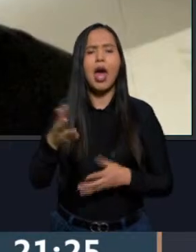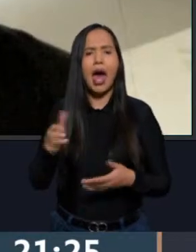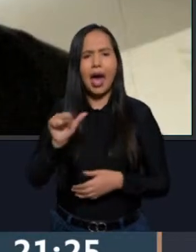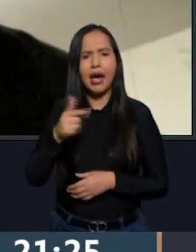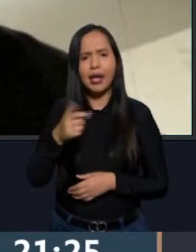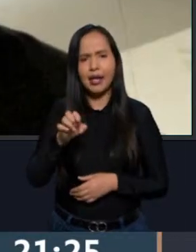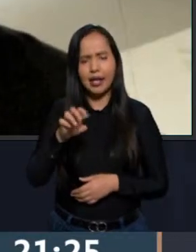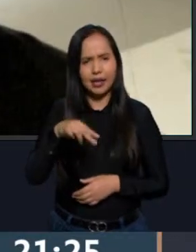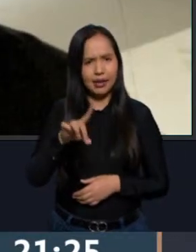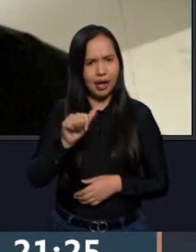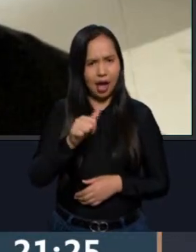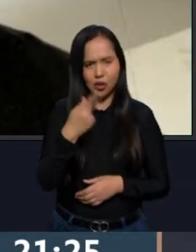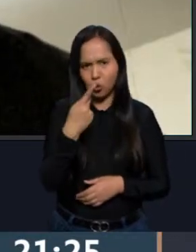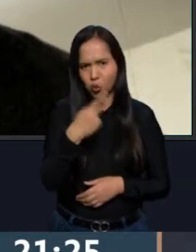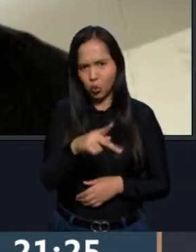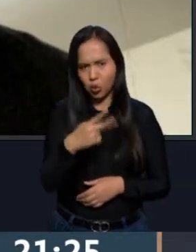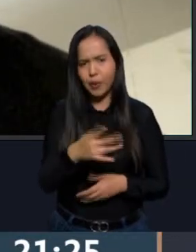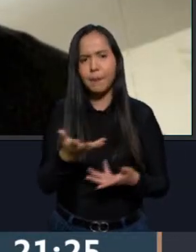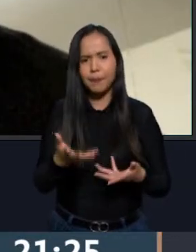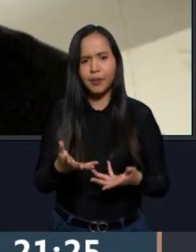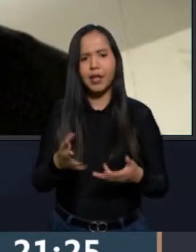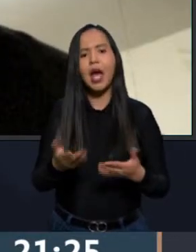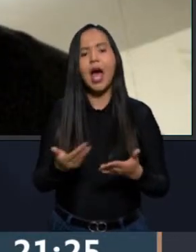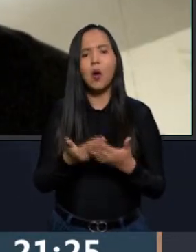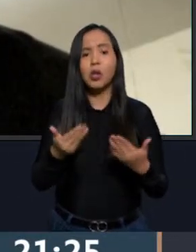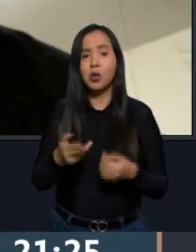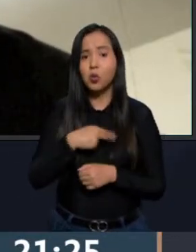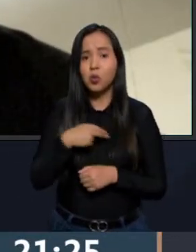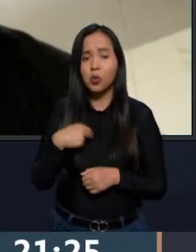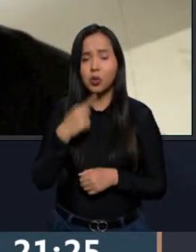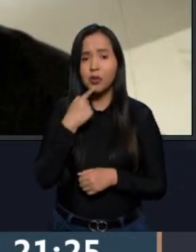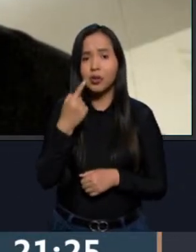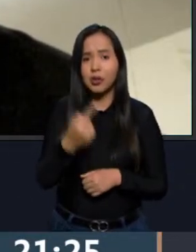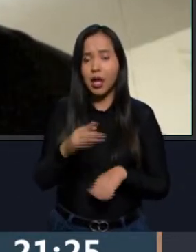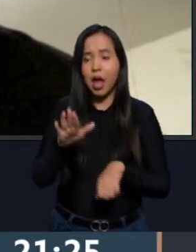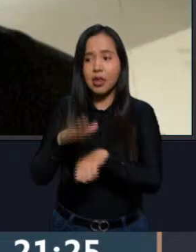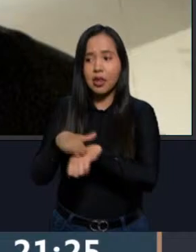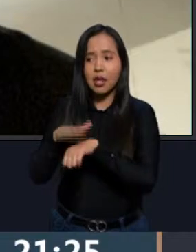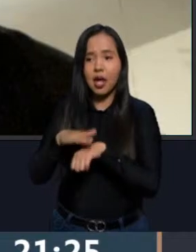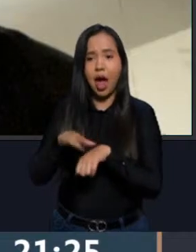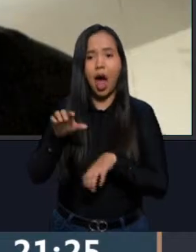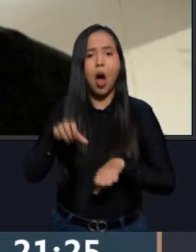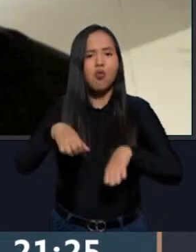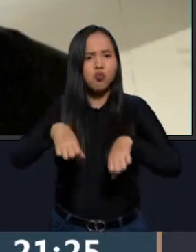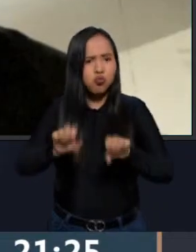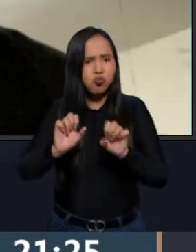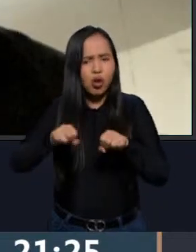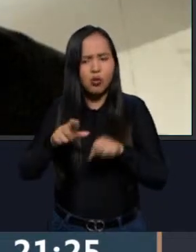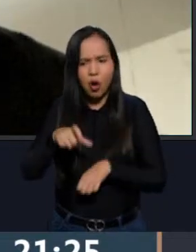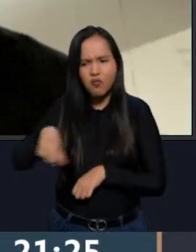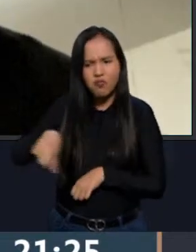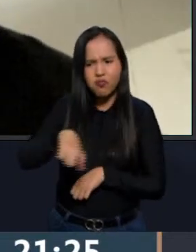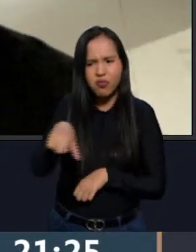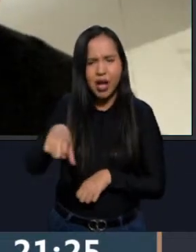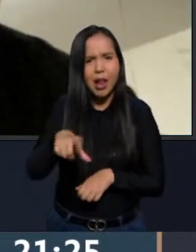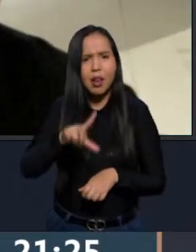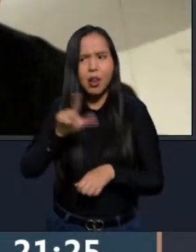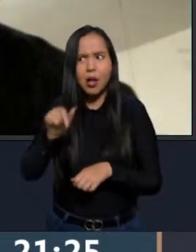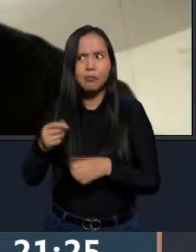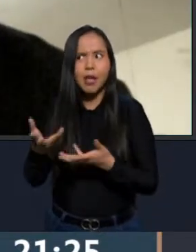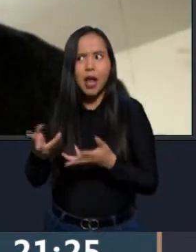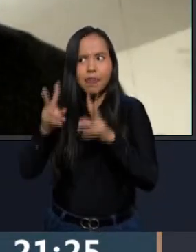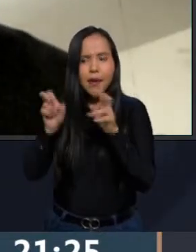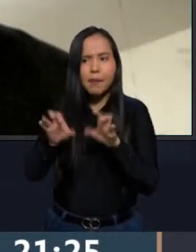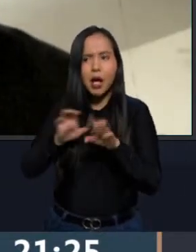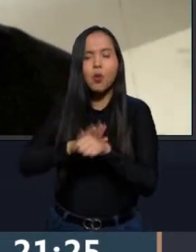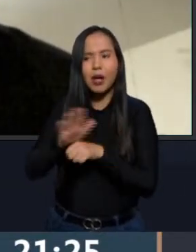propia agenda, entonces podríamos decir que se les convocó a una rodada sin que fuera claro cuál era el fin, que era un